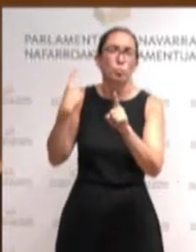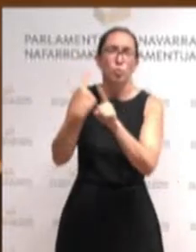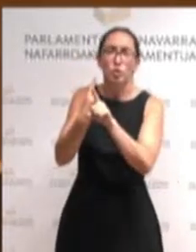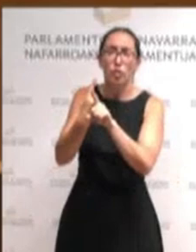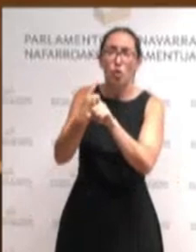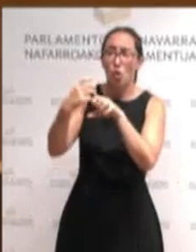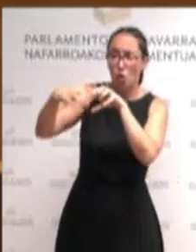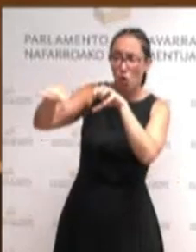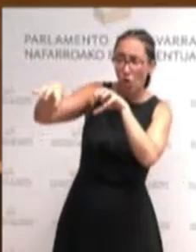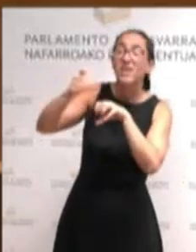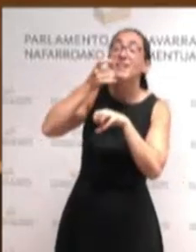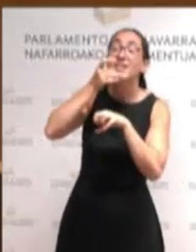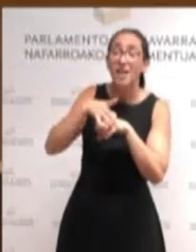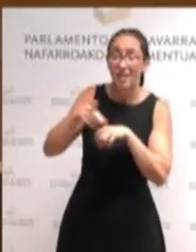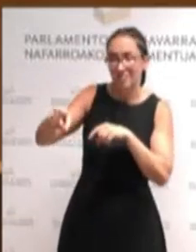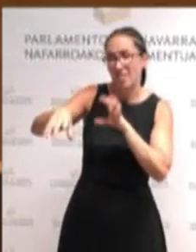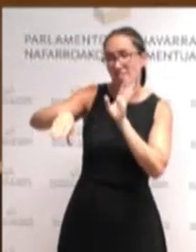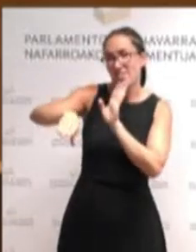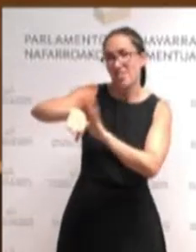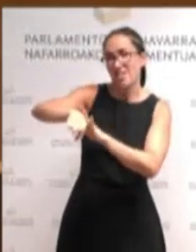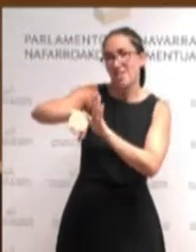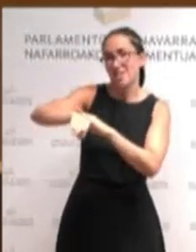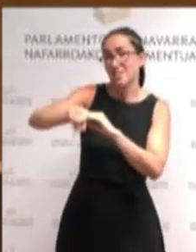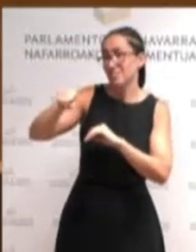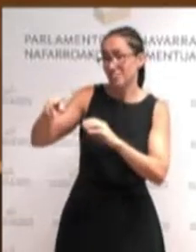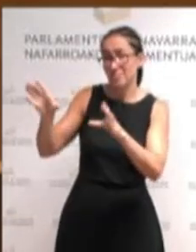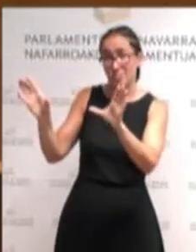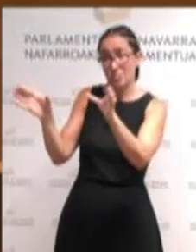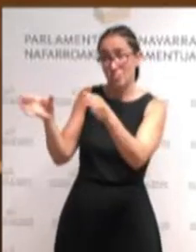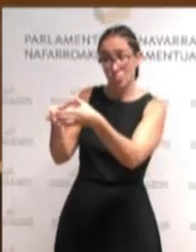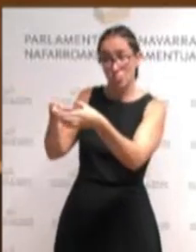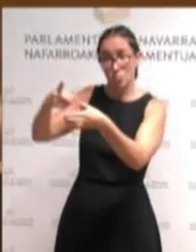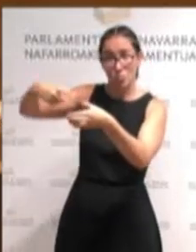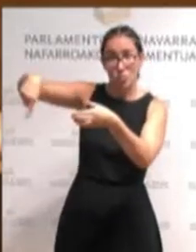iru indar politikoek osatzen duten blokean